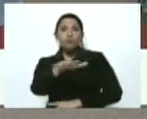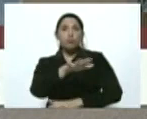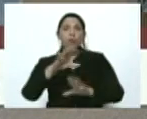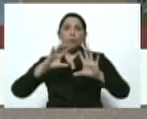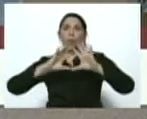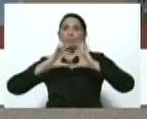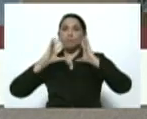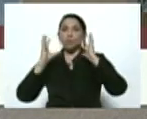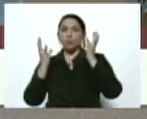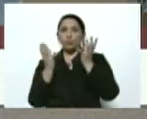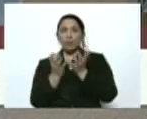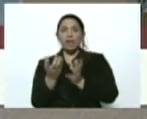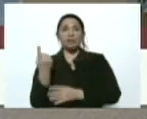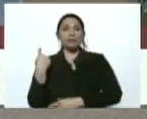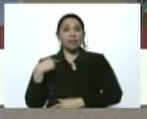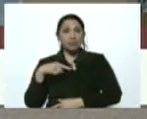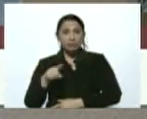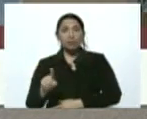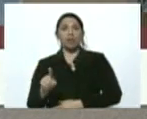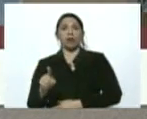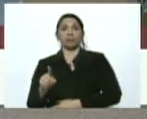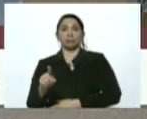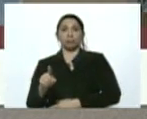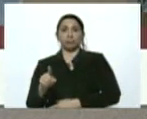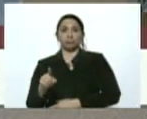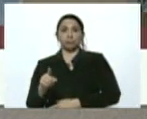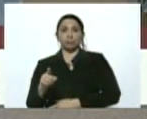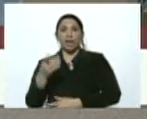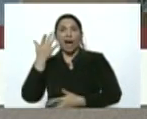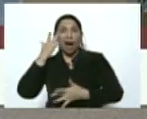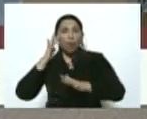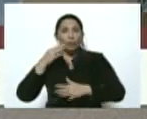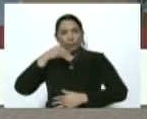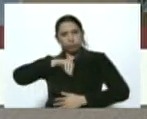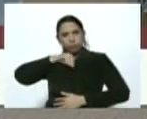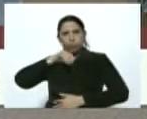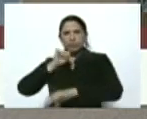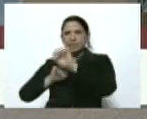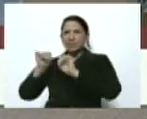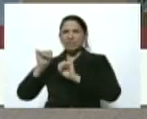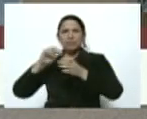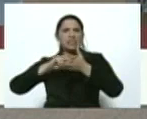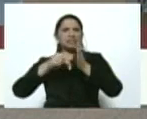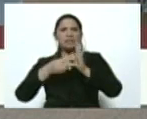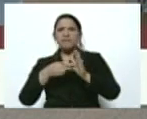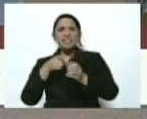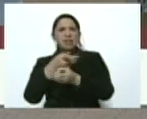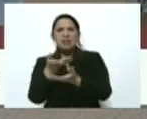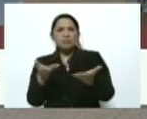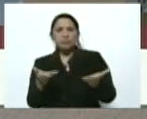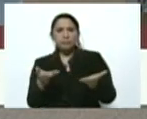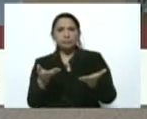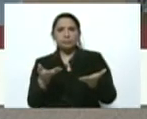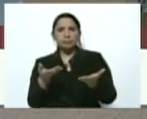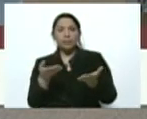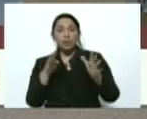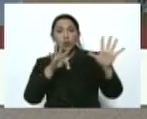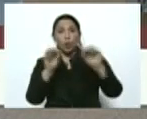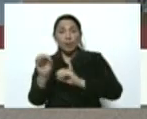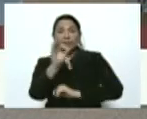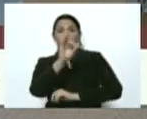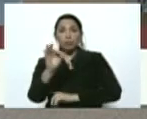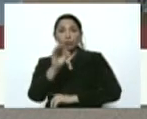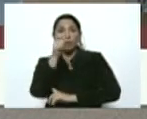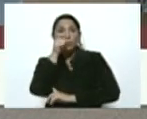tendría o habría generado algún tipo de inmunidad ¿qué quiere decir esto? que el 90%